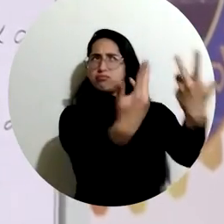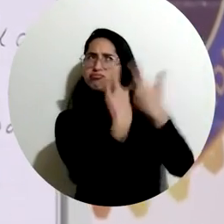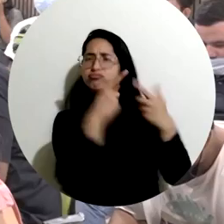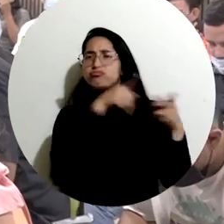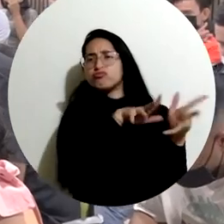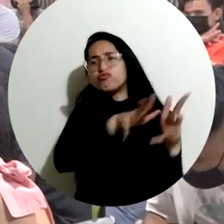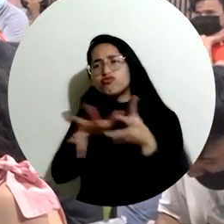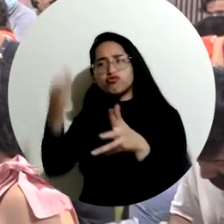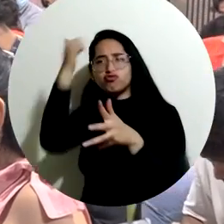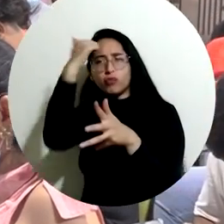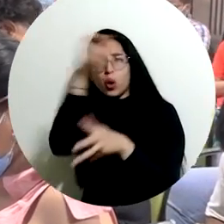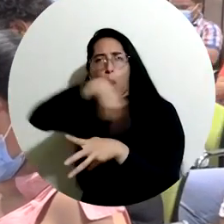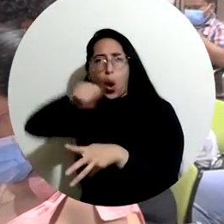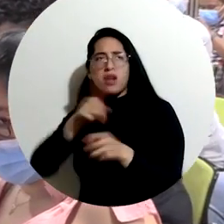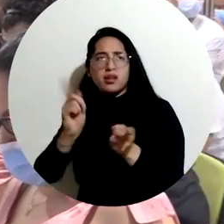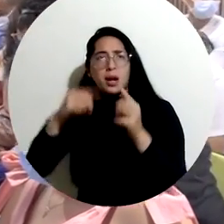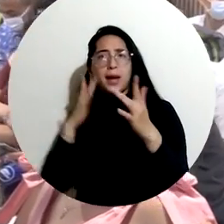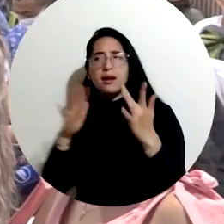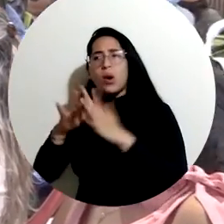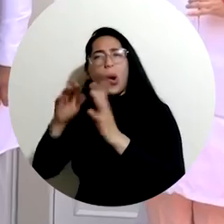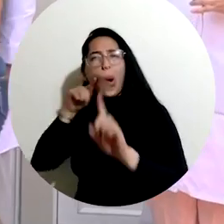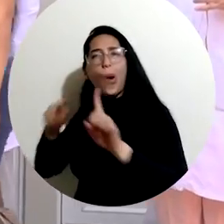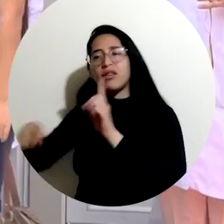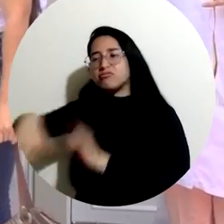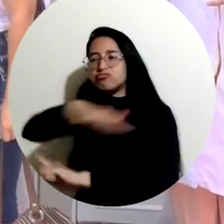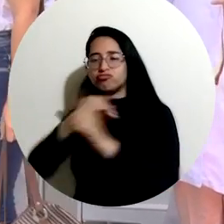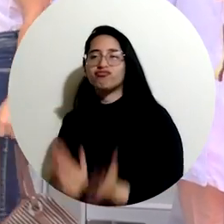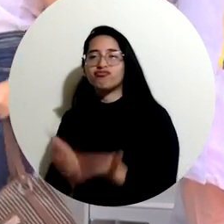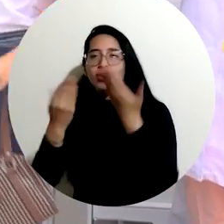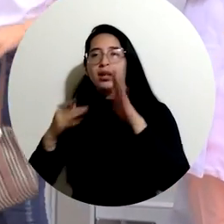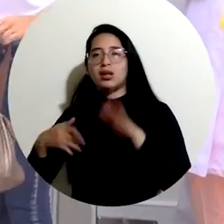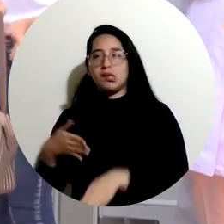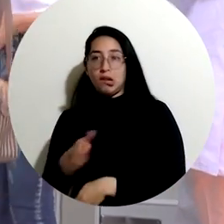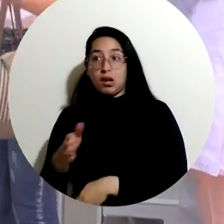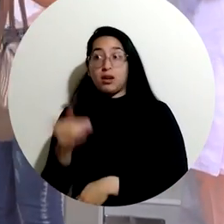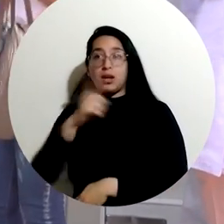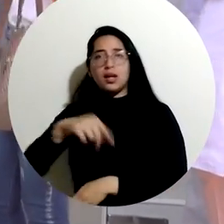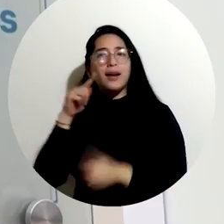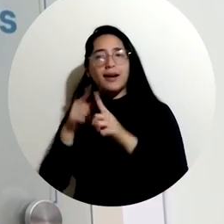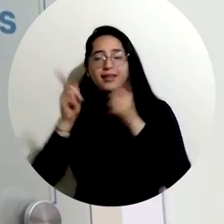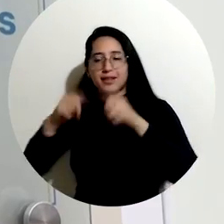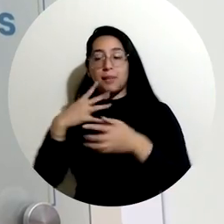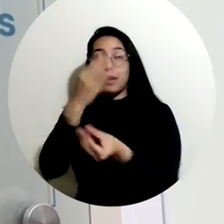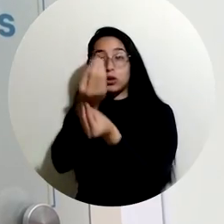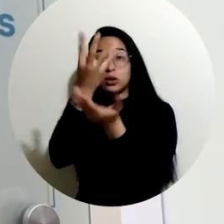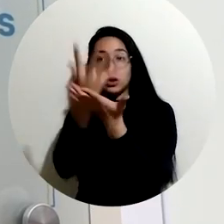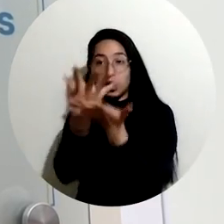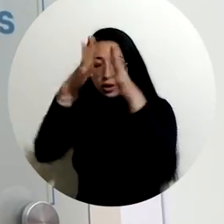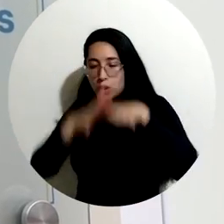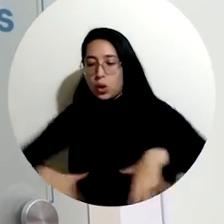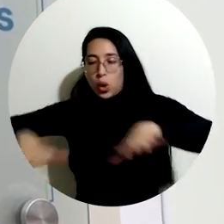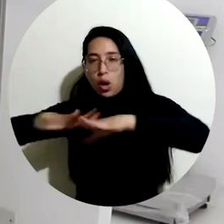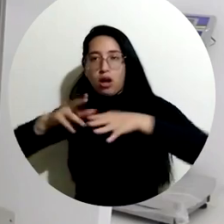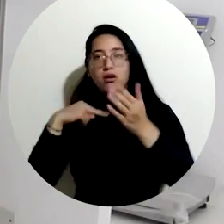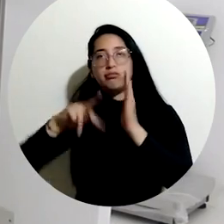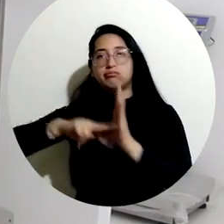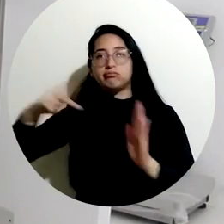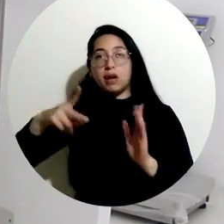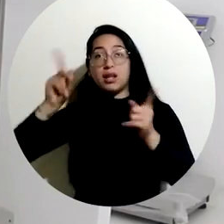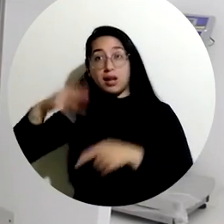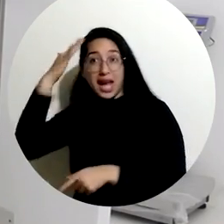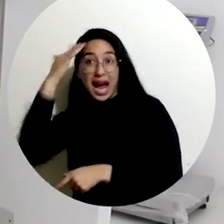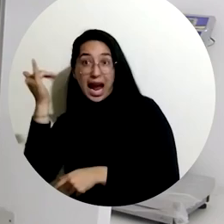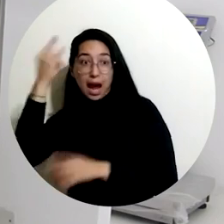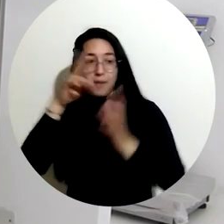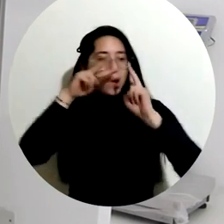enseñan sus profesores va mucho más allá del sector pesquero. La planta es un logro más de la ampliación y modernización de la infraestructura en la Alma Mater donde